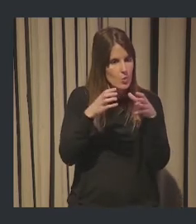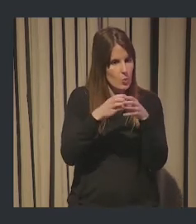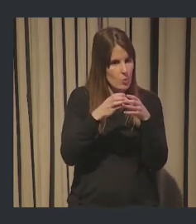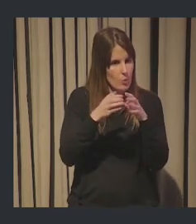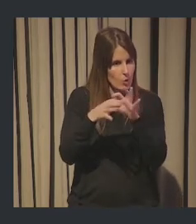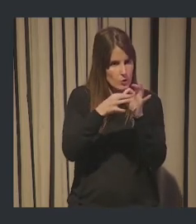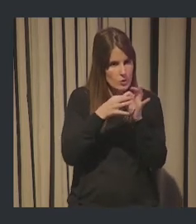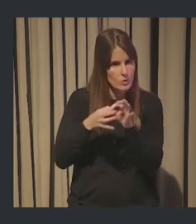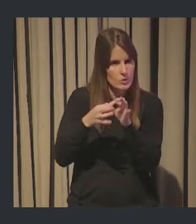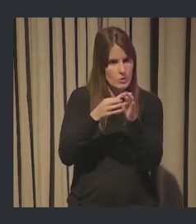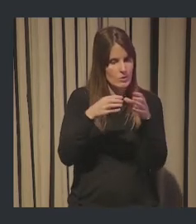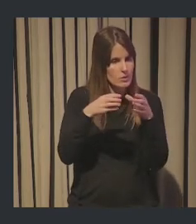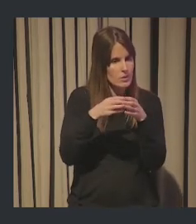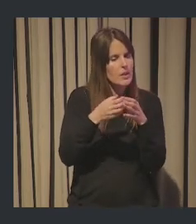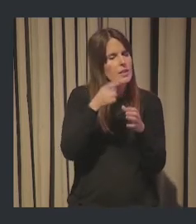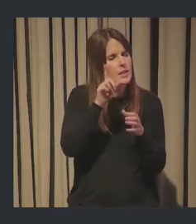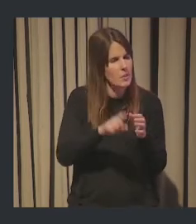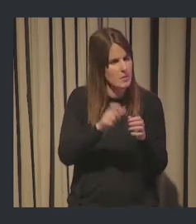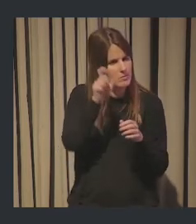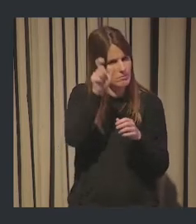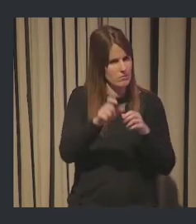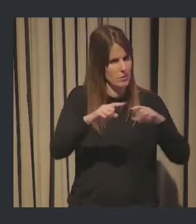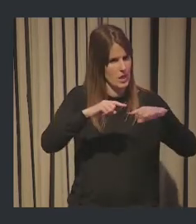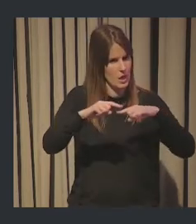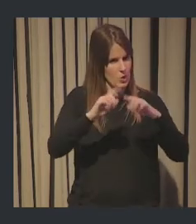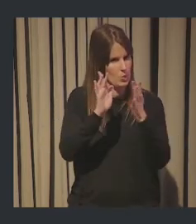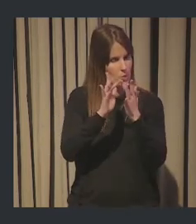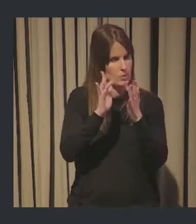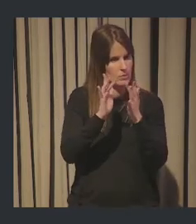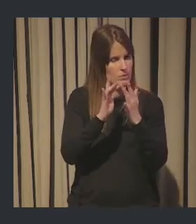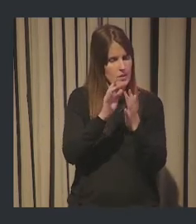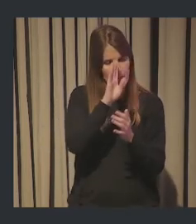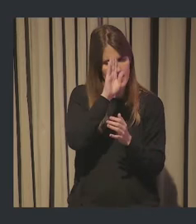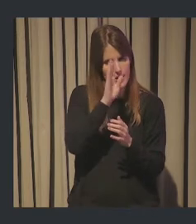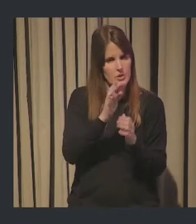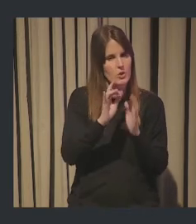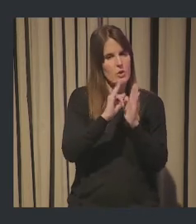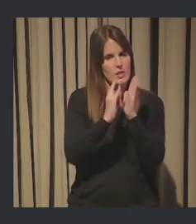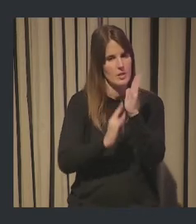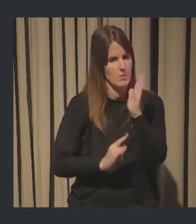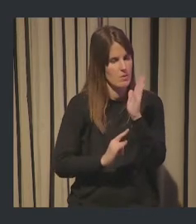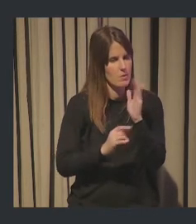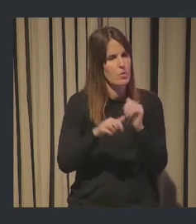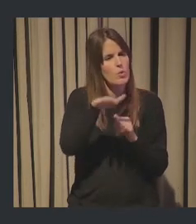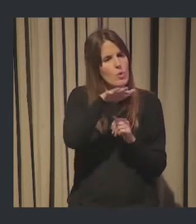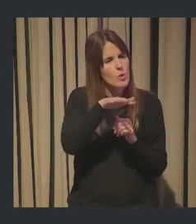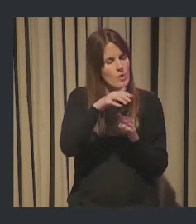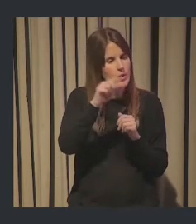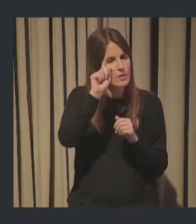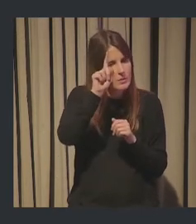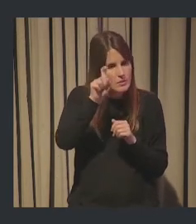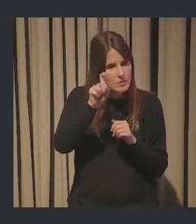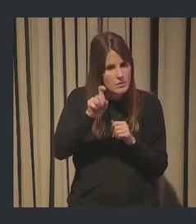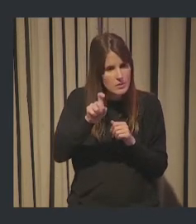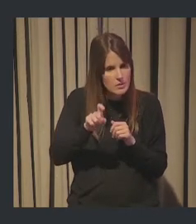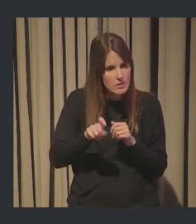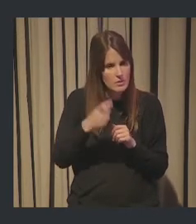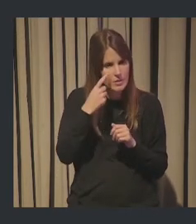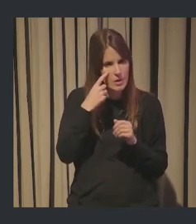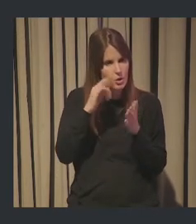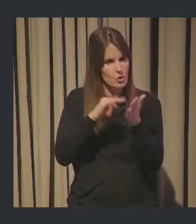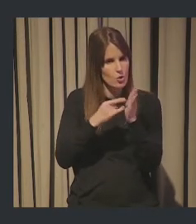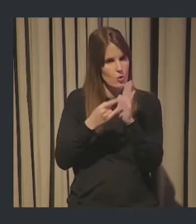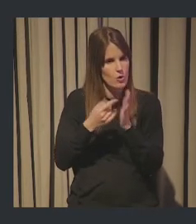donde ahí también veis el contacto directo de su director, ¿vale? Su descripción, dónde están y bajando hacia abajo podéis ver las diferentes